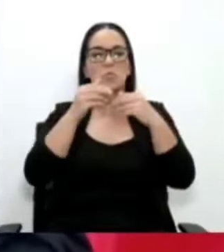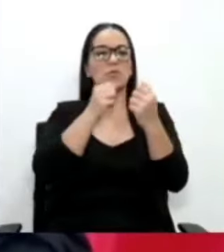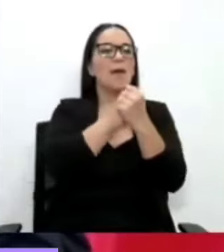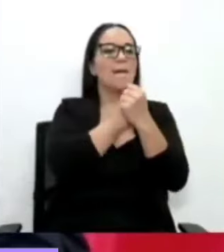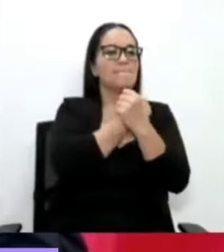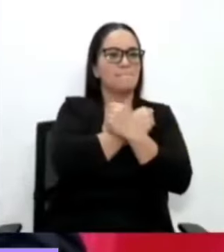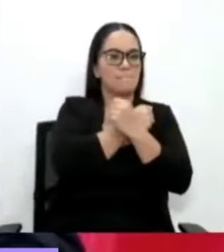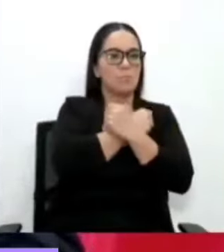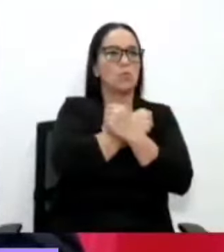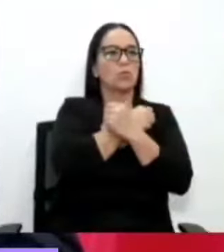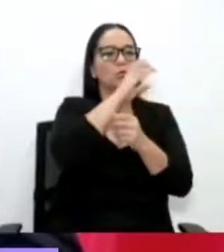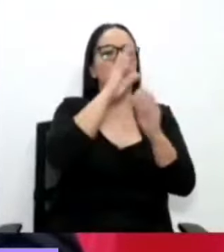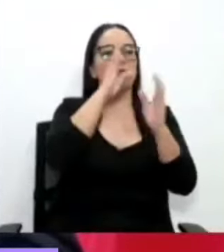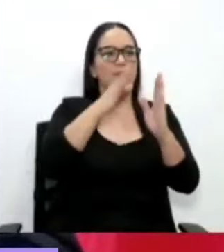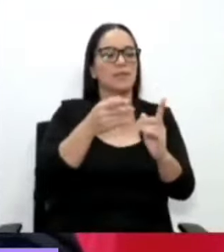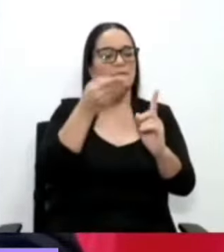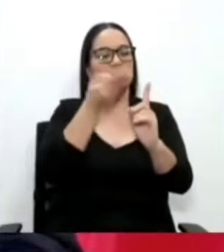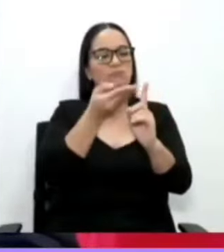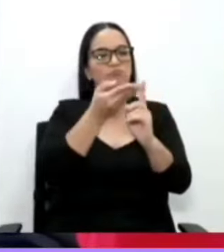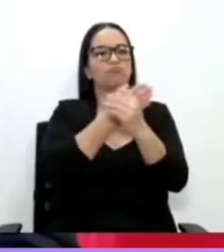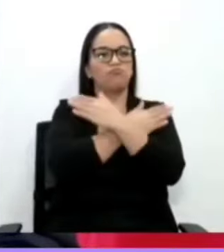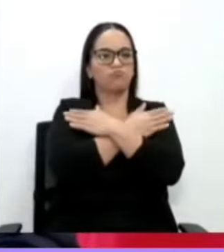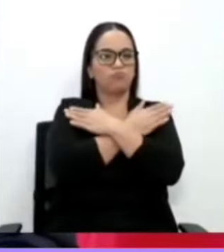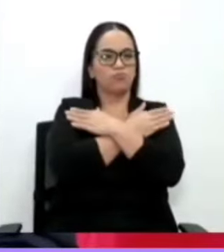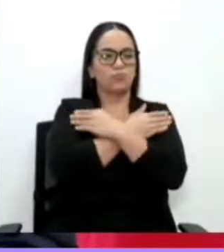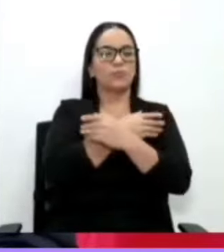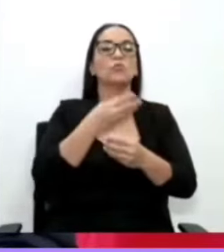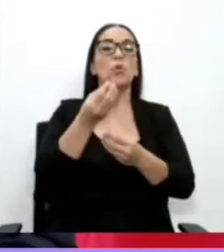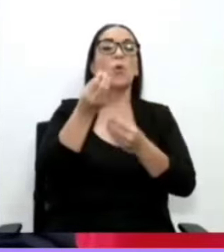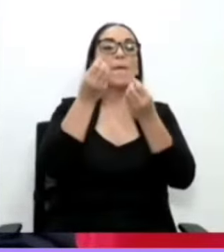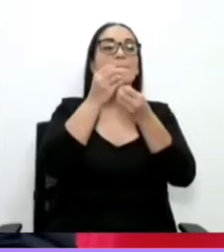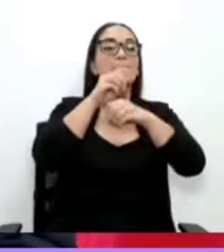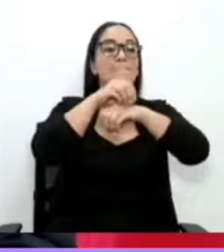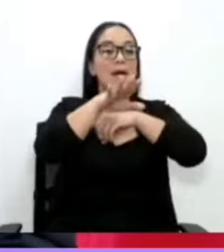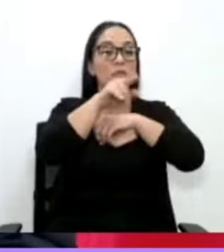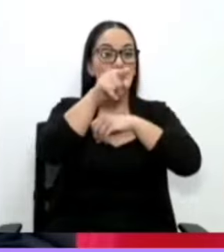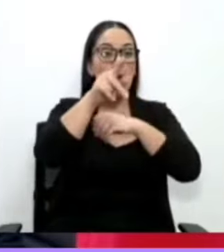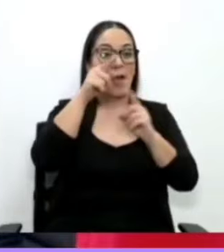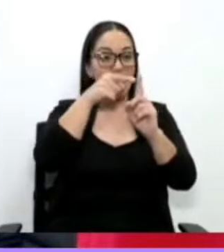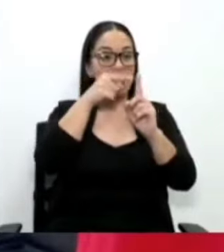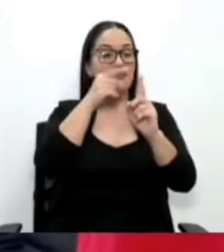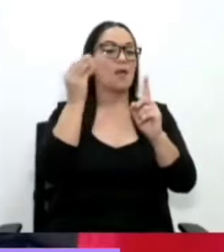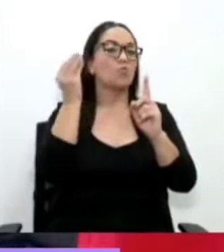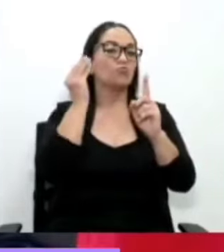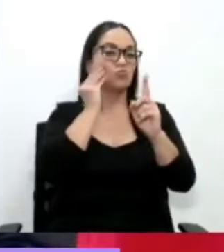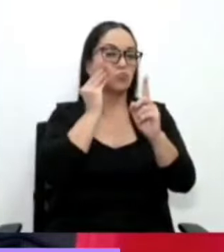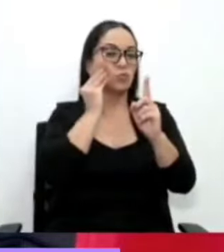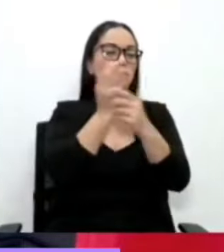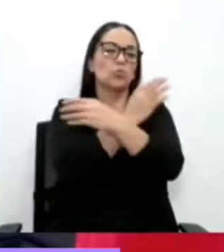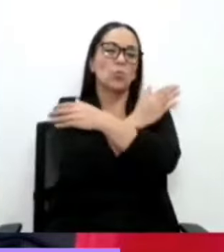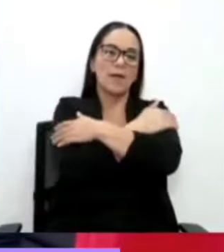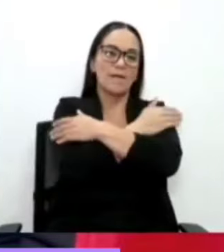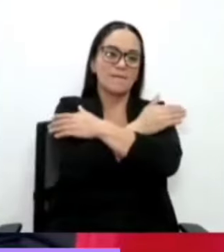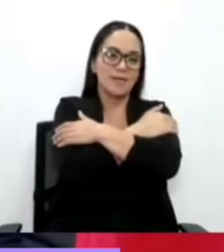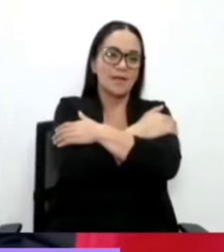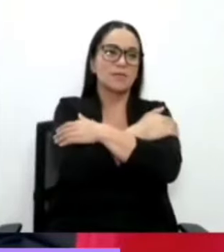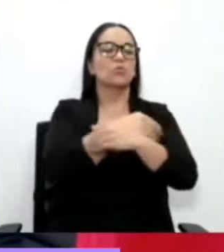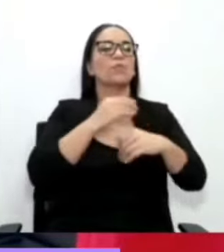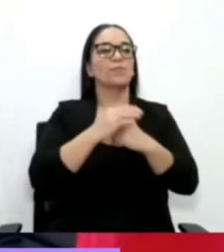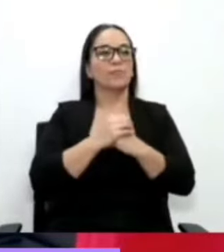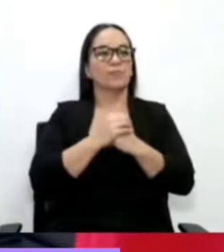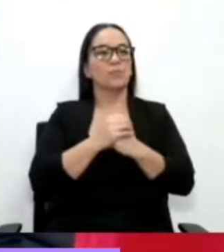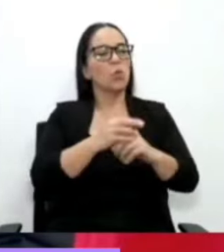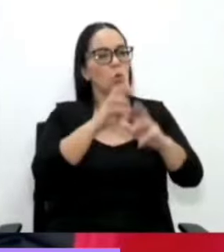Doña Pilar, le mando un gran abrazo y un beso a nombre de todo el pueblo de Costa Rica, ambos cargados de